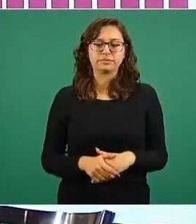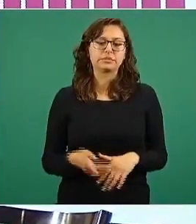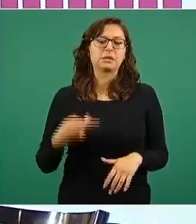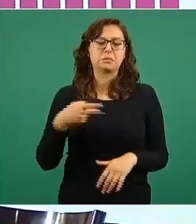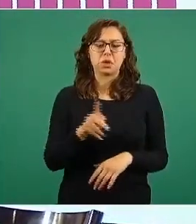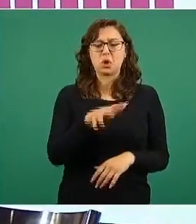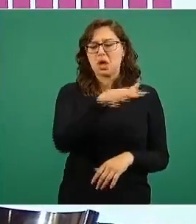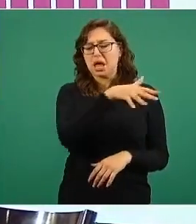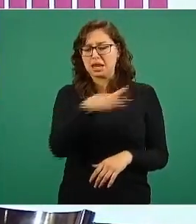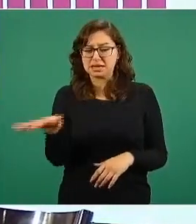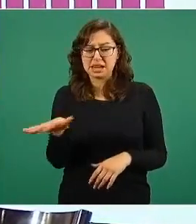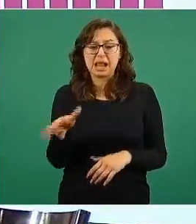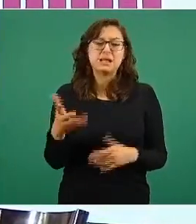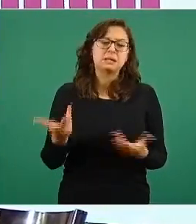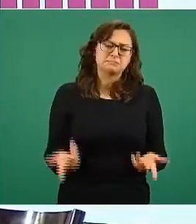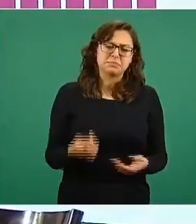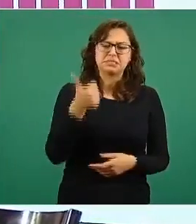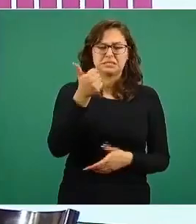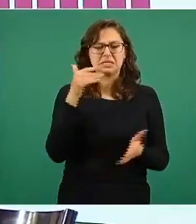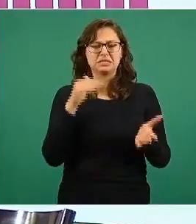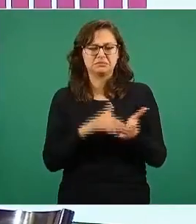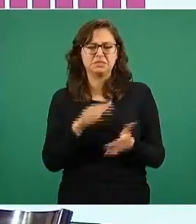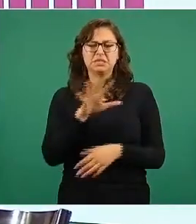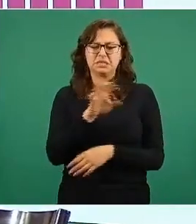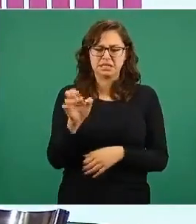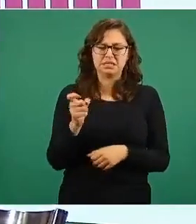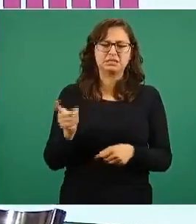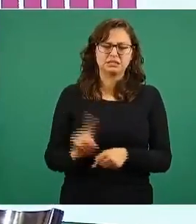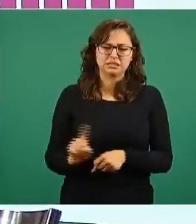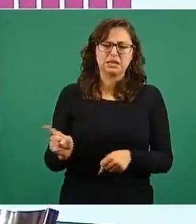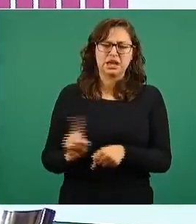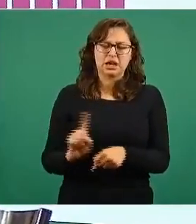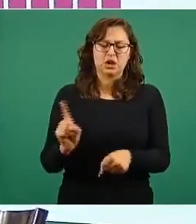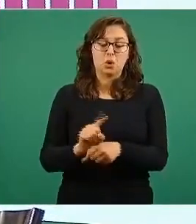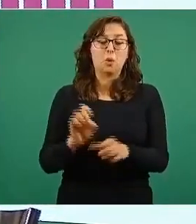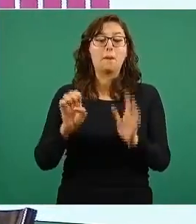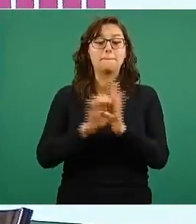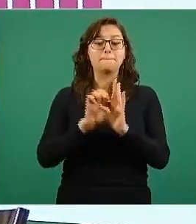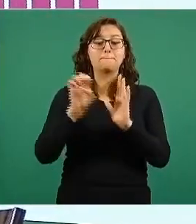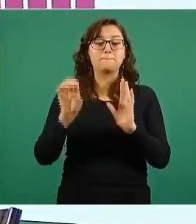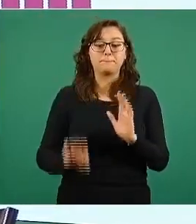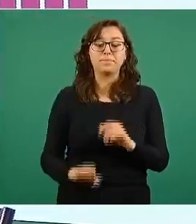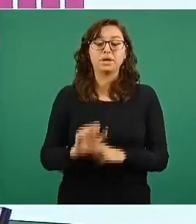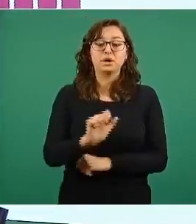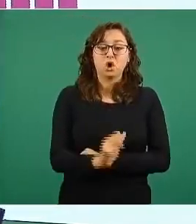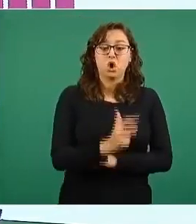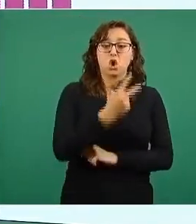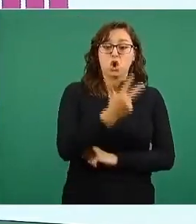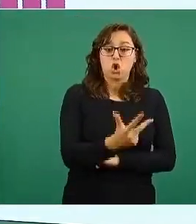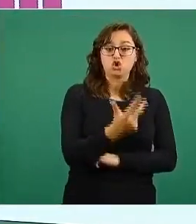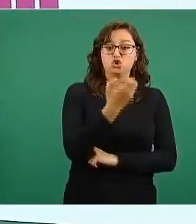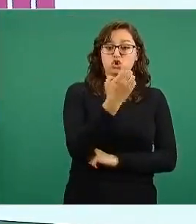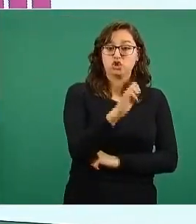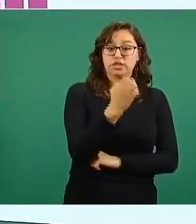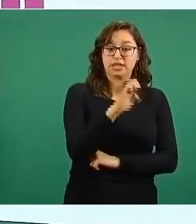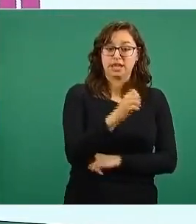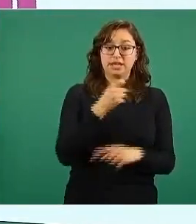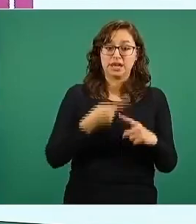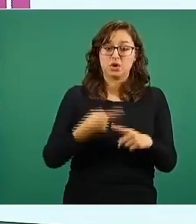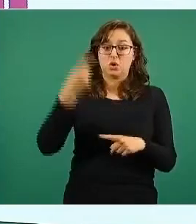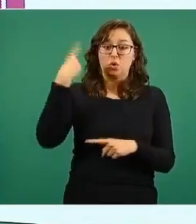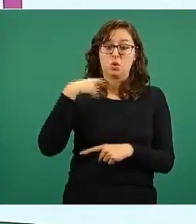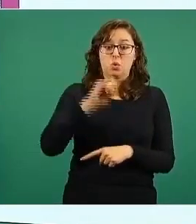hemos estado arriba de los seis mil 500 dosis. Vemos aquí, por ejemplo, el 8 de enero, que fue el pasado